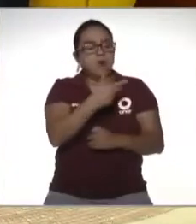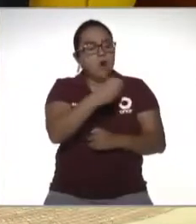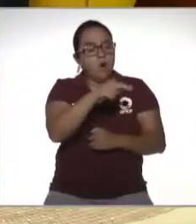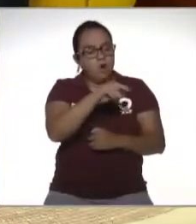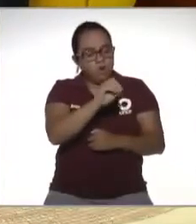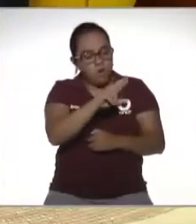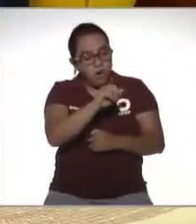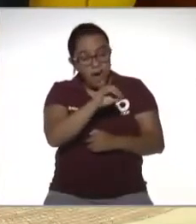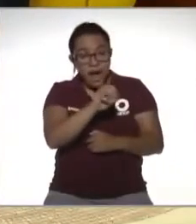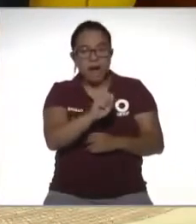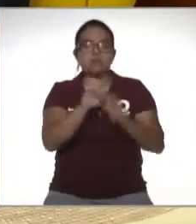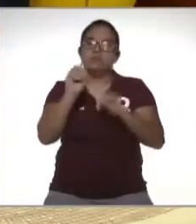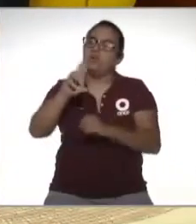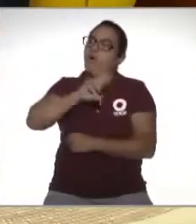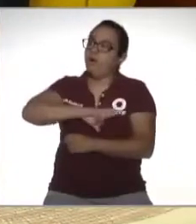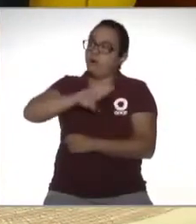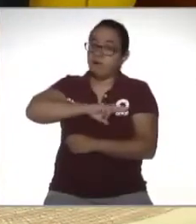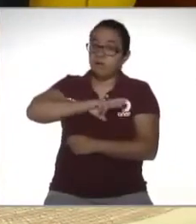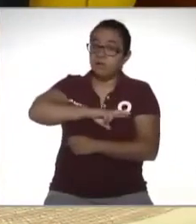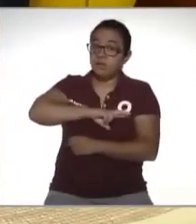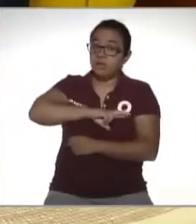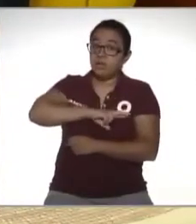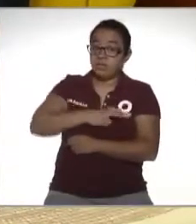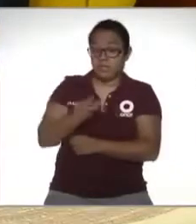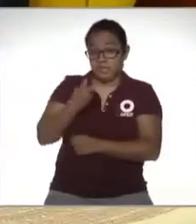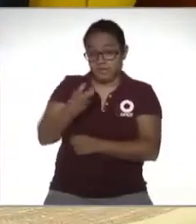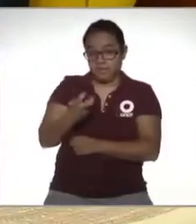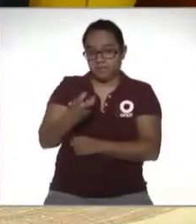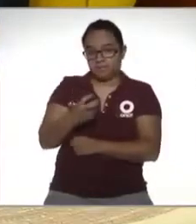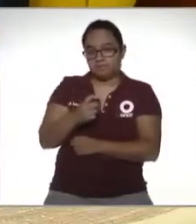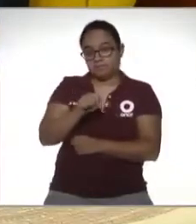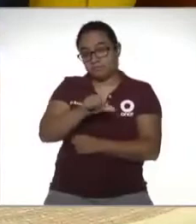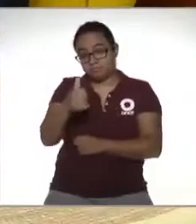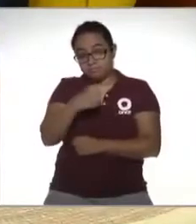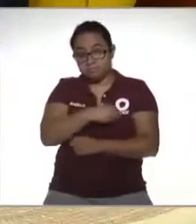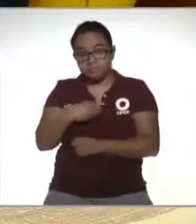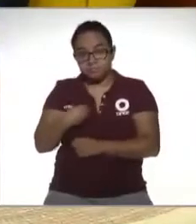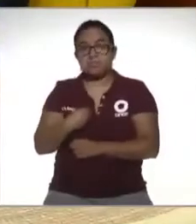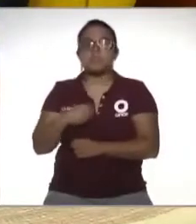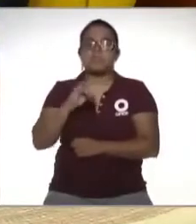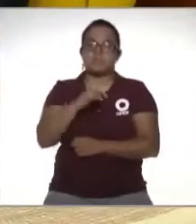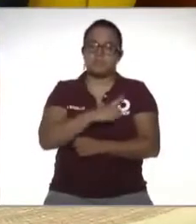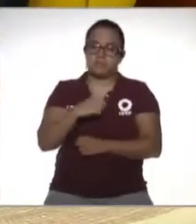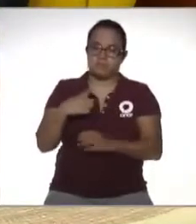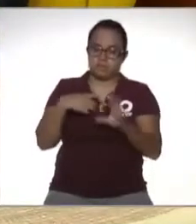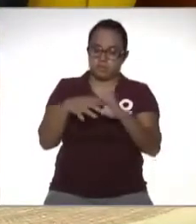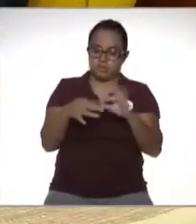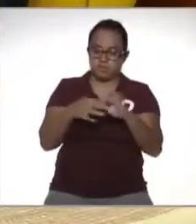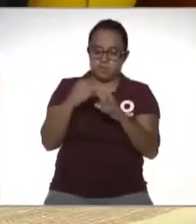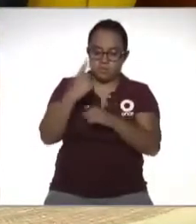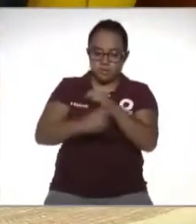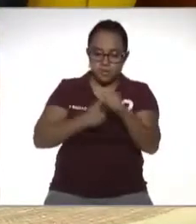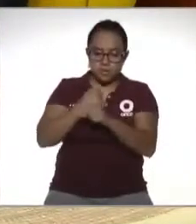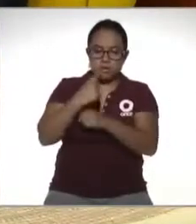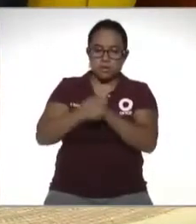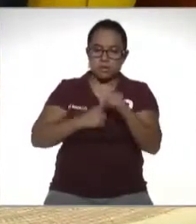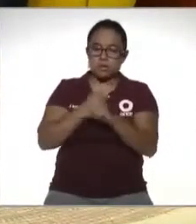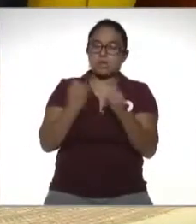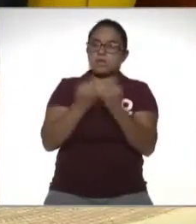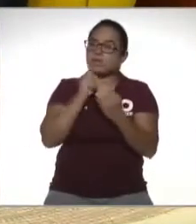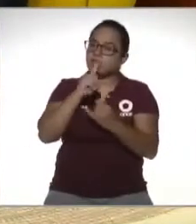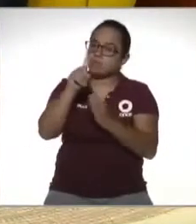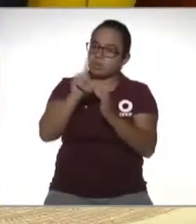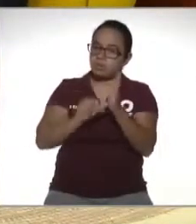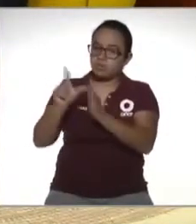o puede ser arrendamiento a esta otra obligación lateral si me obliga entonces a presentar declaración anual a presentar declaraciones